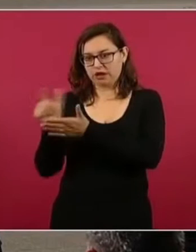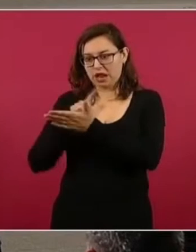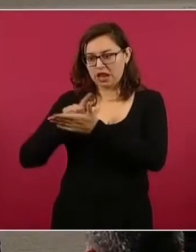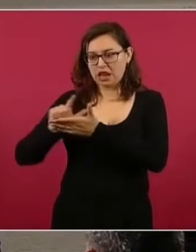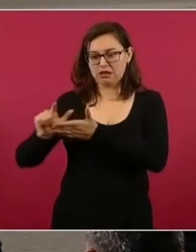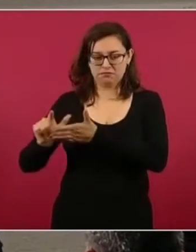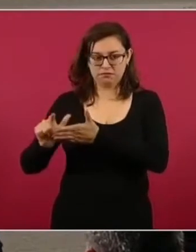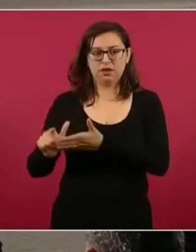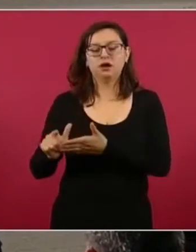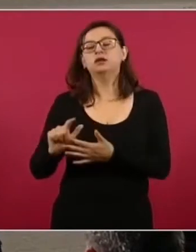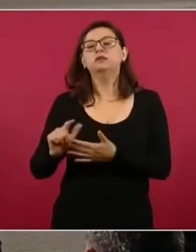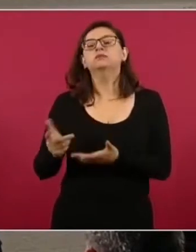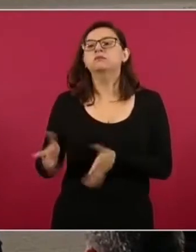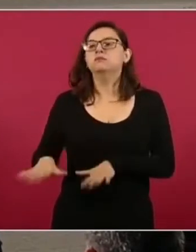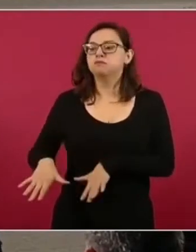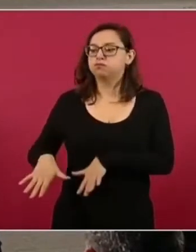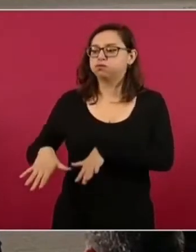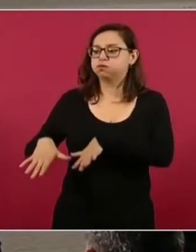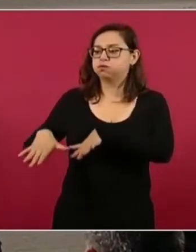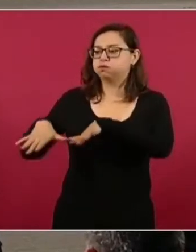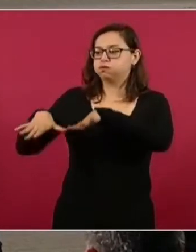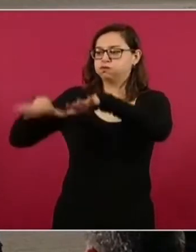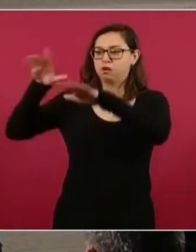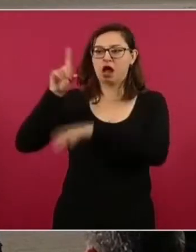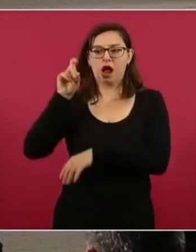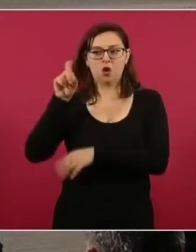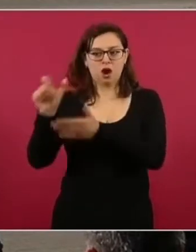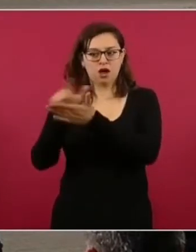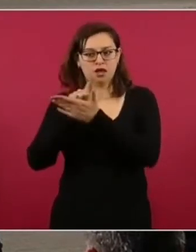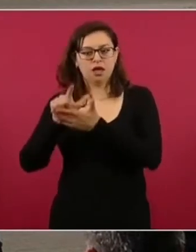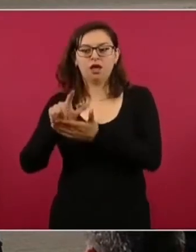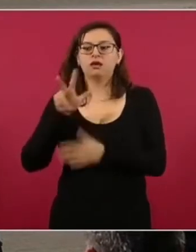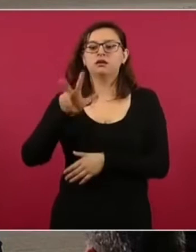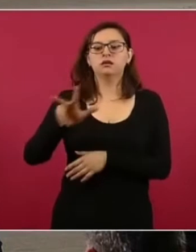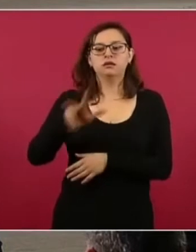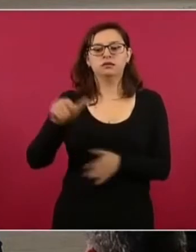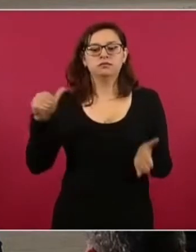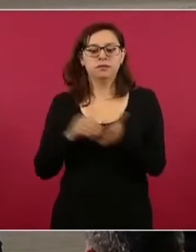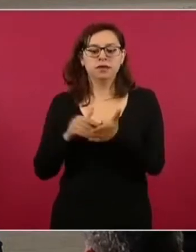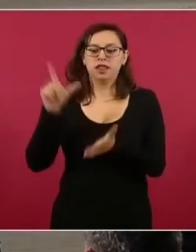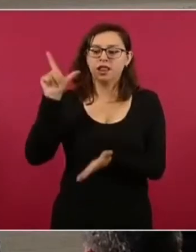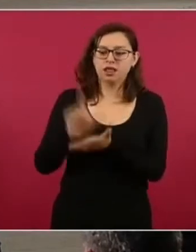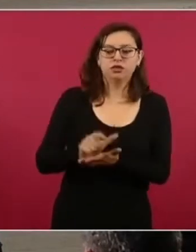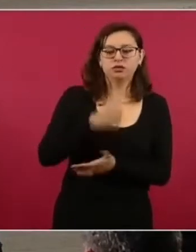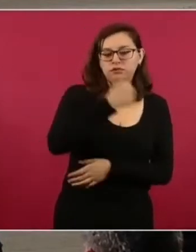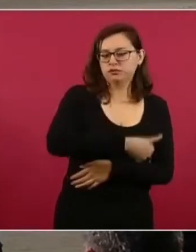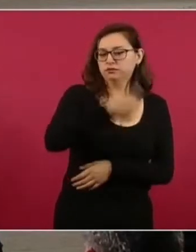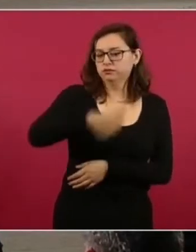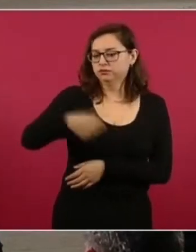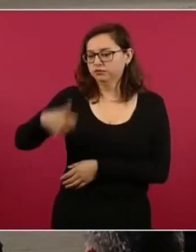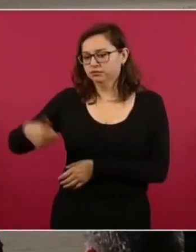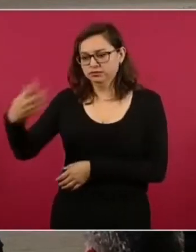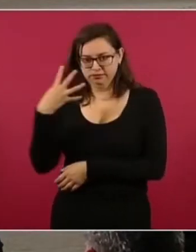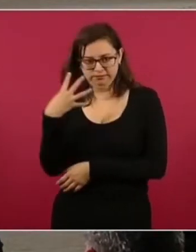sus cisternas, van a poder producir dieciocho mil litros de agua cada una y la